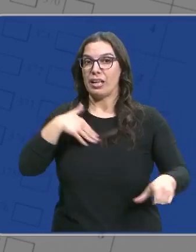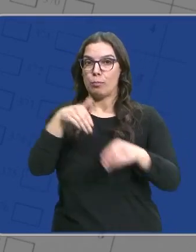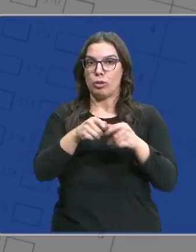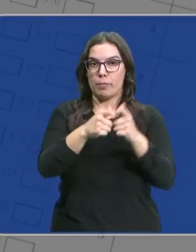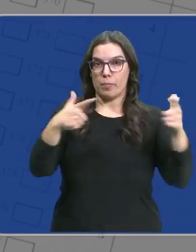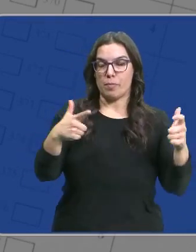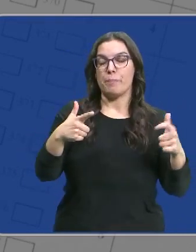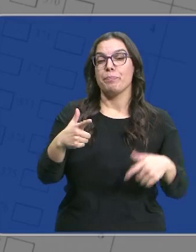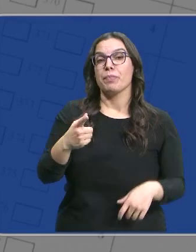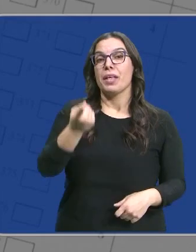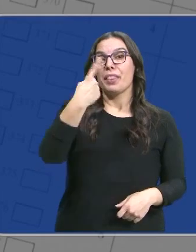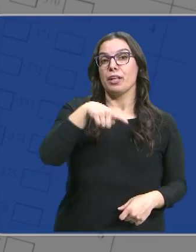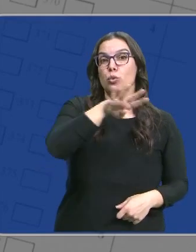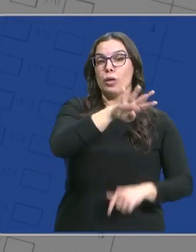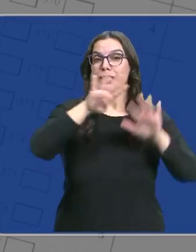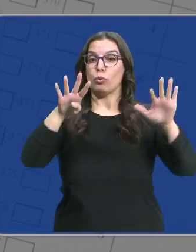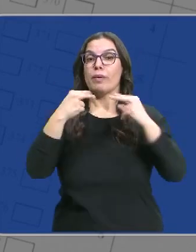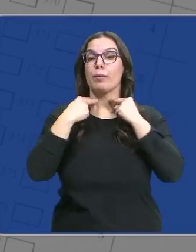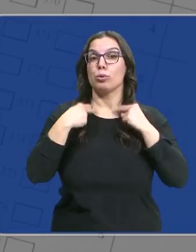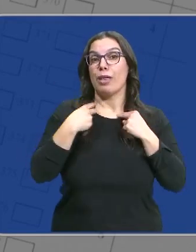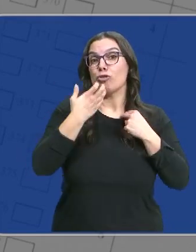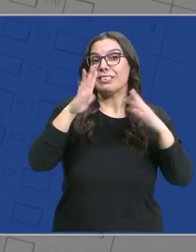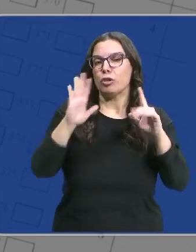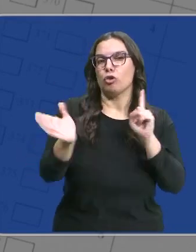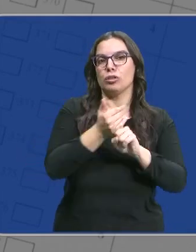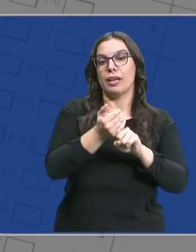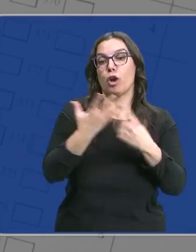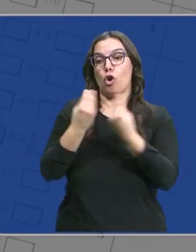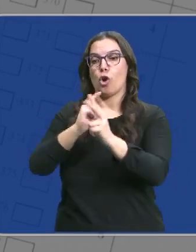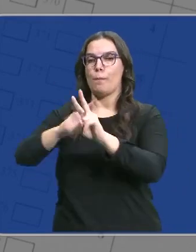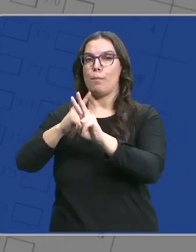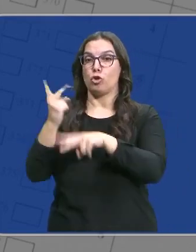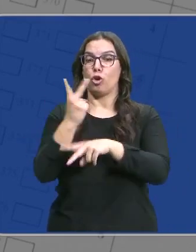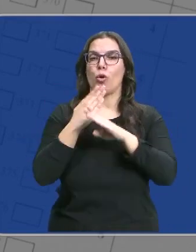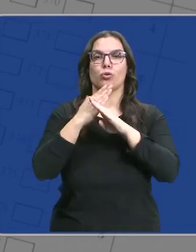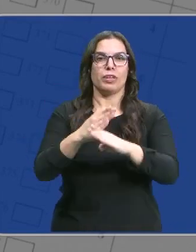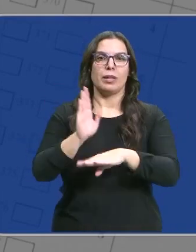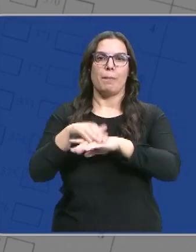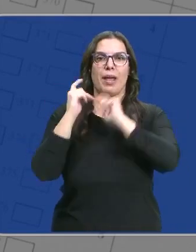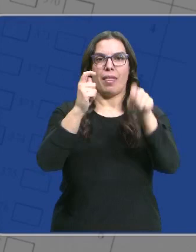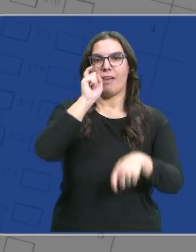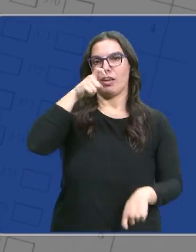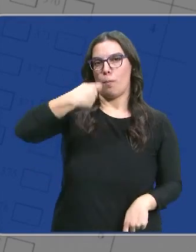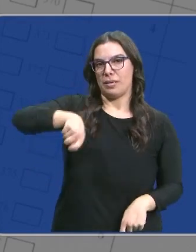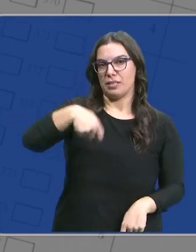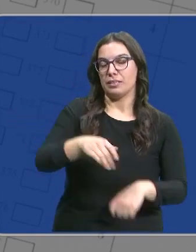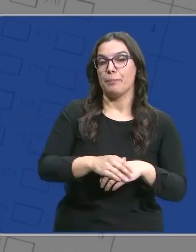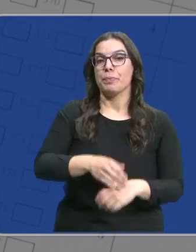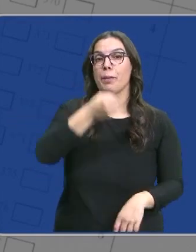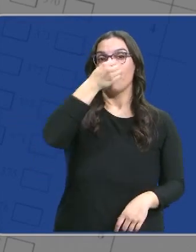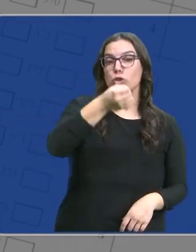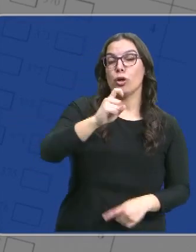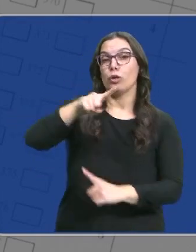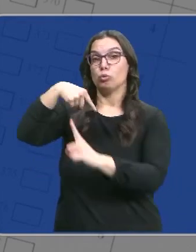y escaños. Sus al menos 149 escaños serían suficientes junto con Vox para hacer a Feijóo presidente. El PSOE y Shumar